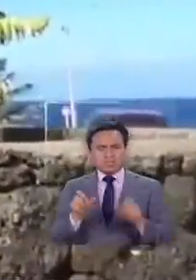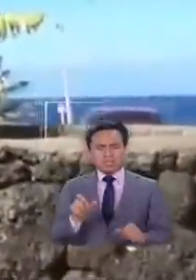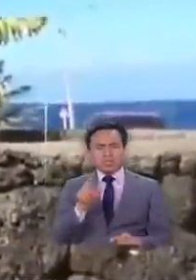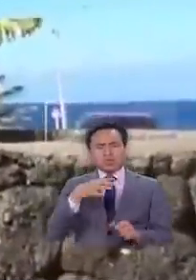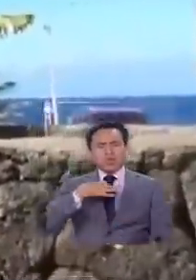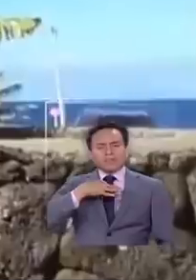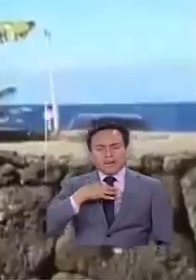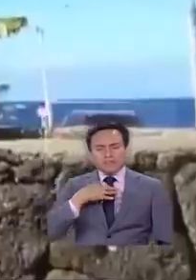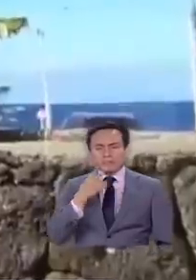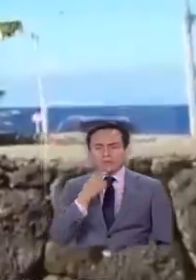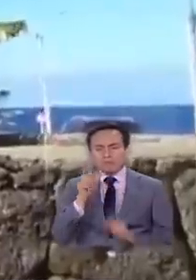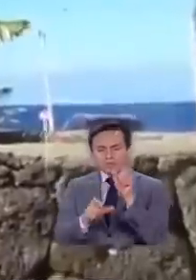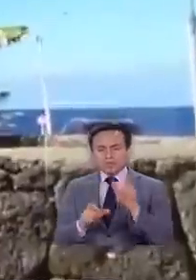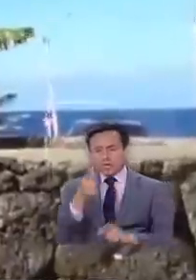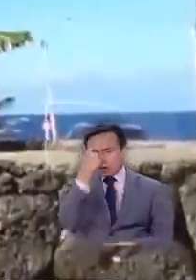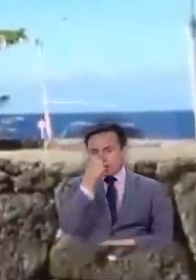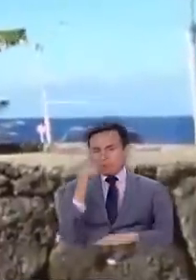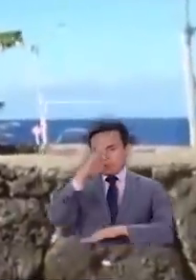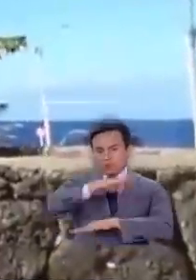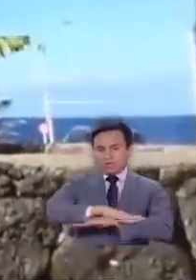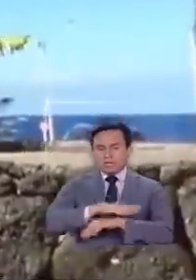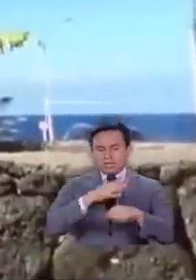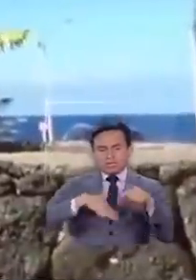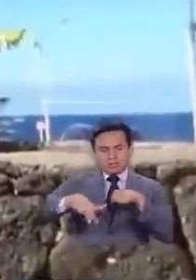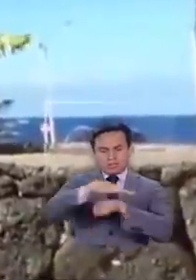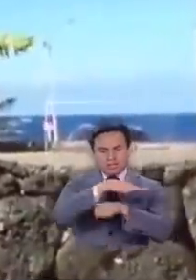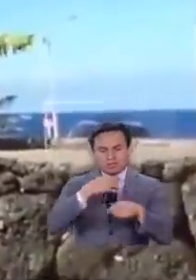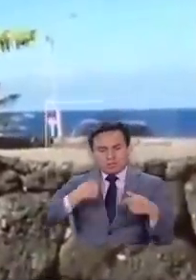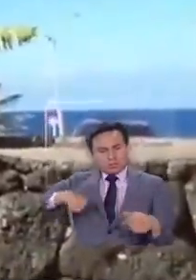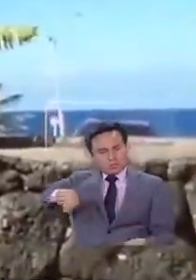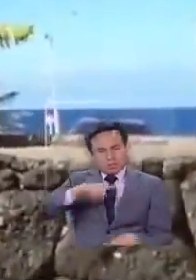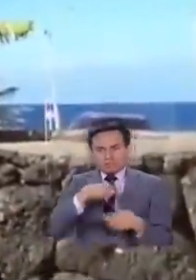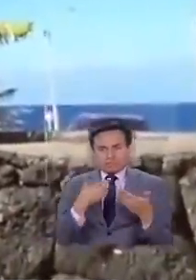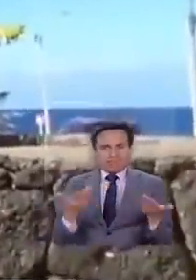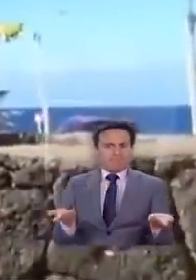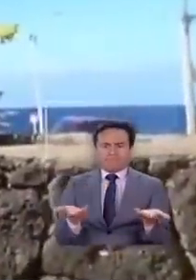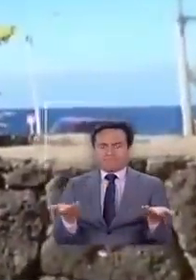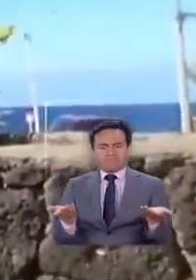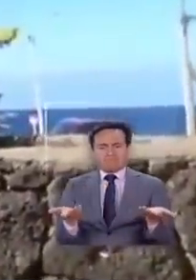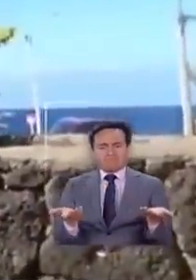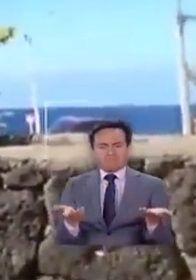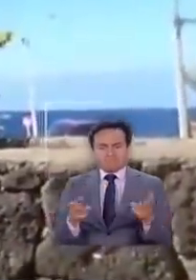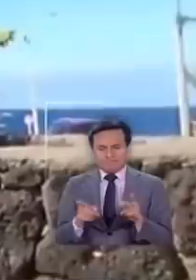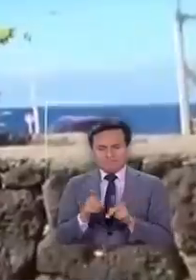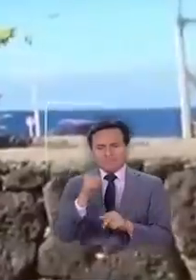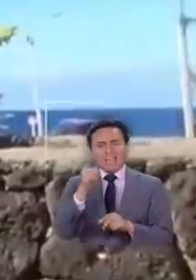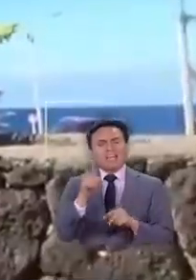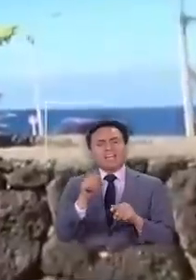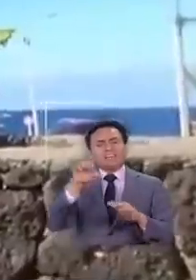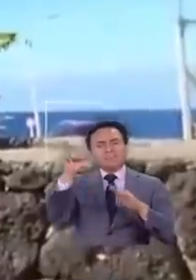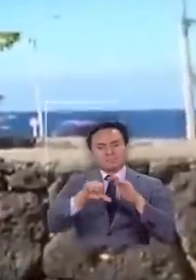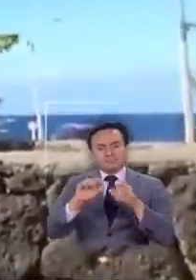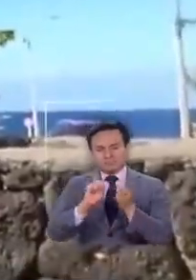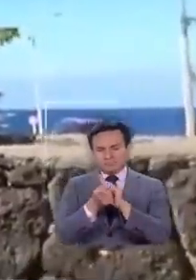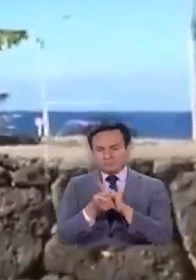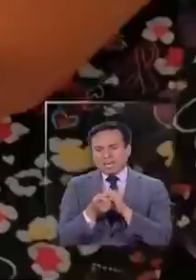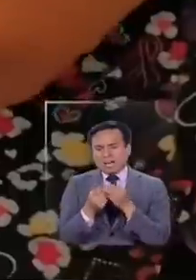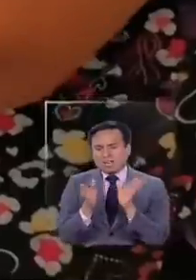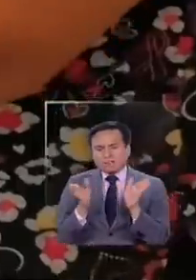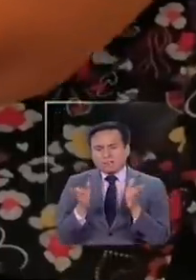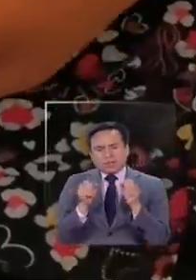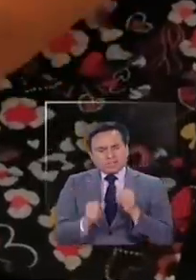habitantes Arapanui habitantes de la isla que nos hayan levantado tan apresuradamente